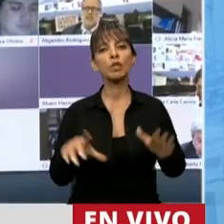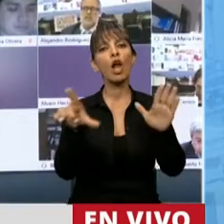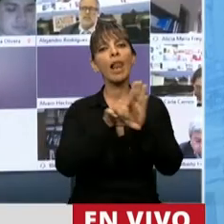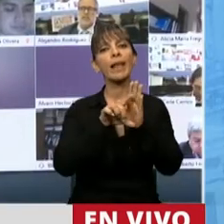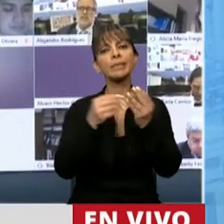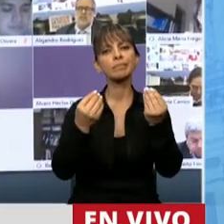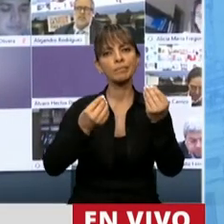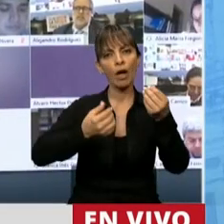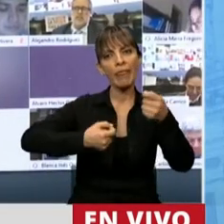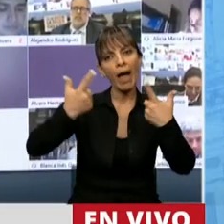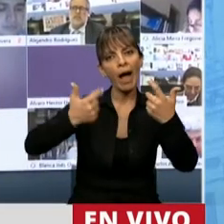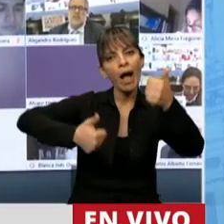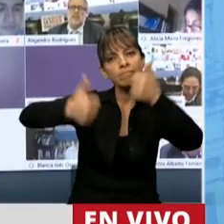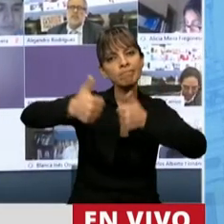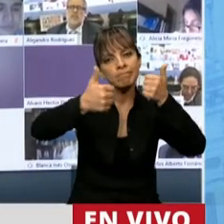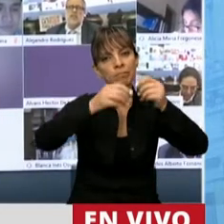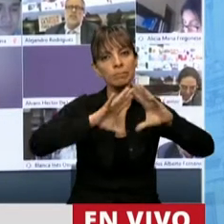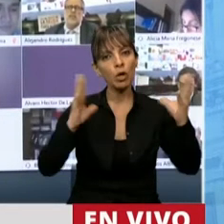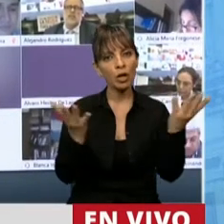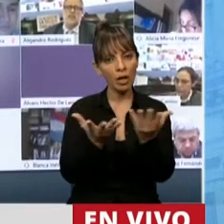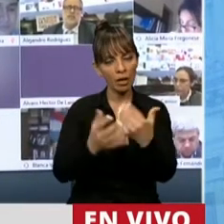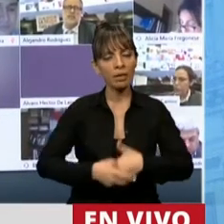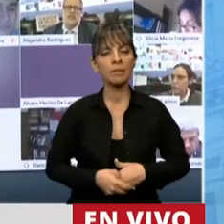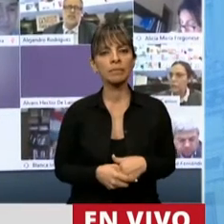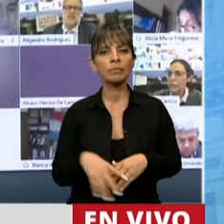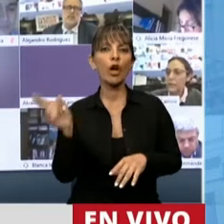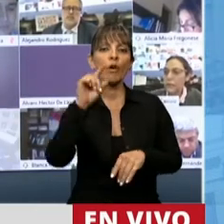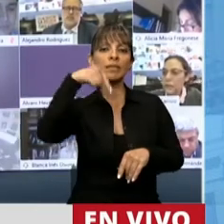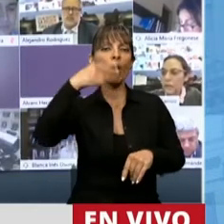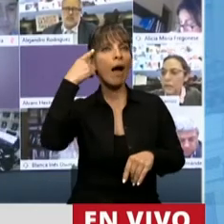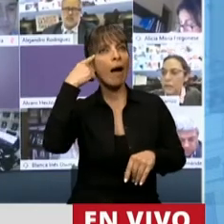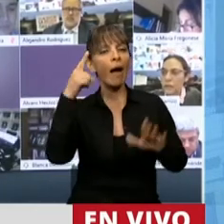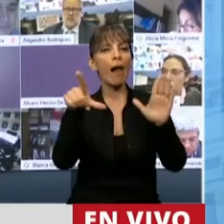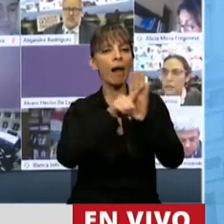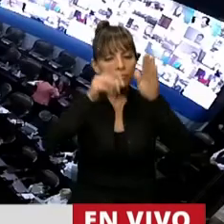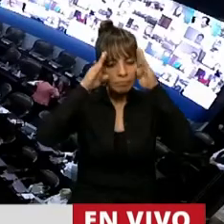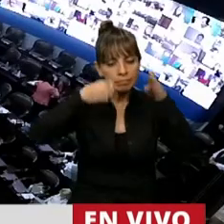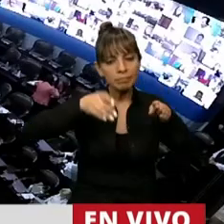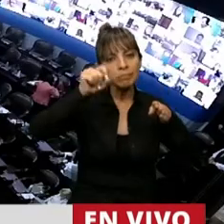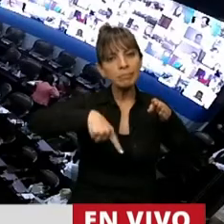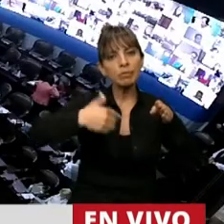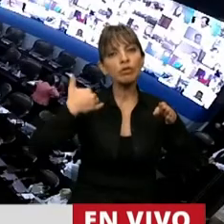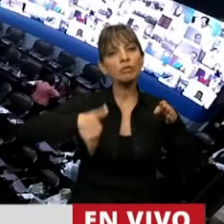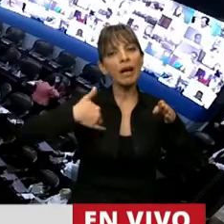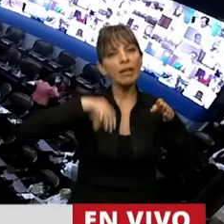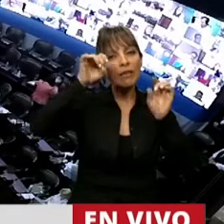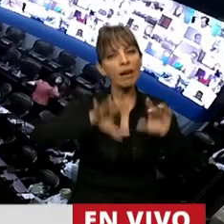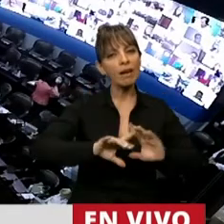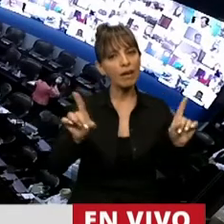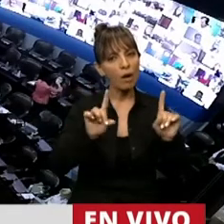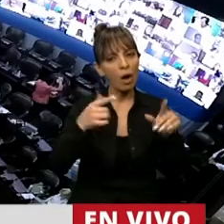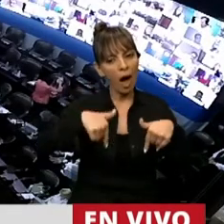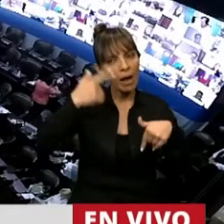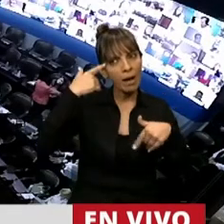competencia internacional. No es que estemos legislando solamente para nuestro país. Estamos